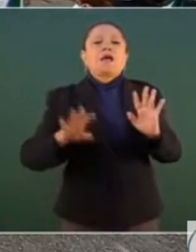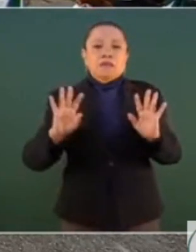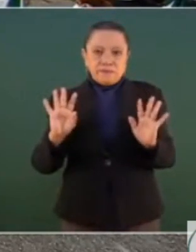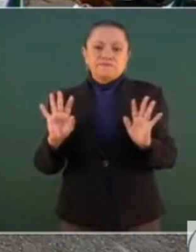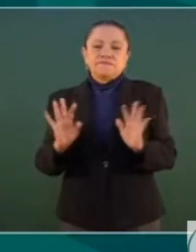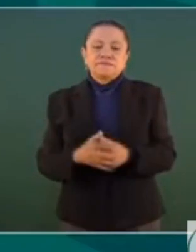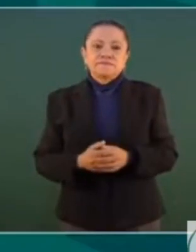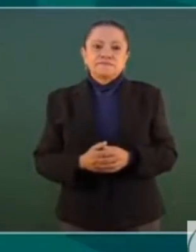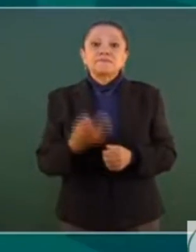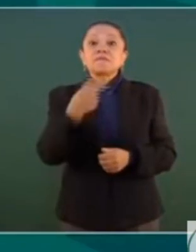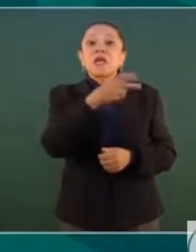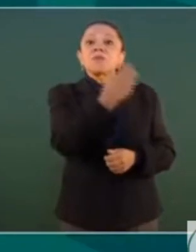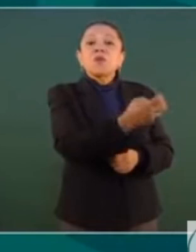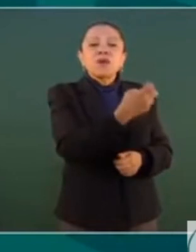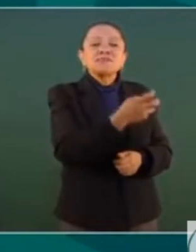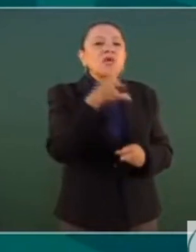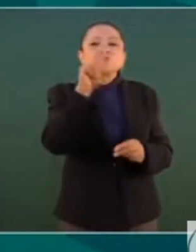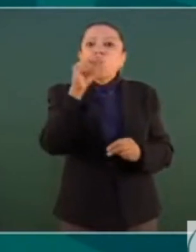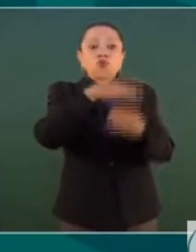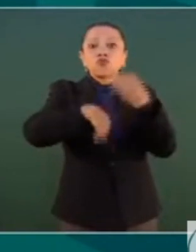no tienen que ver con el litio,